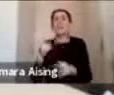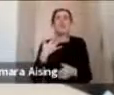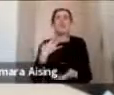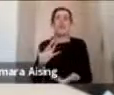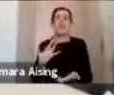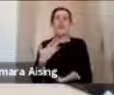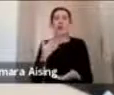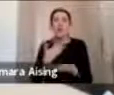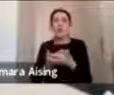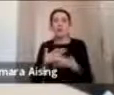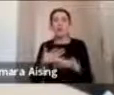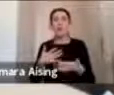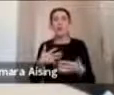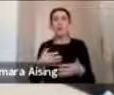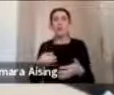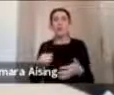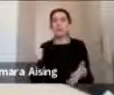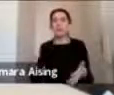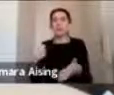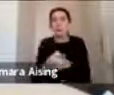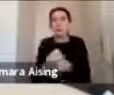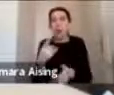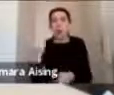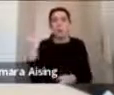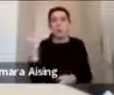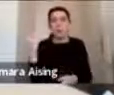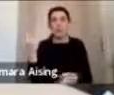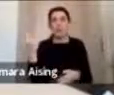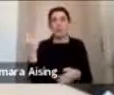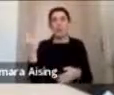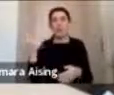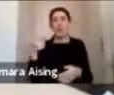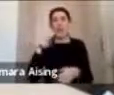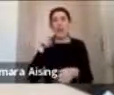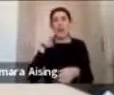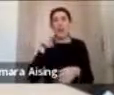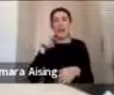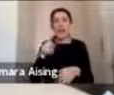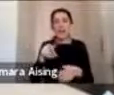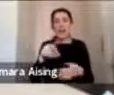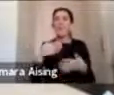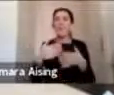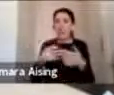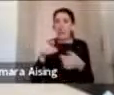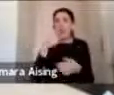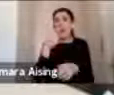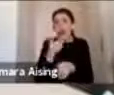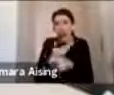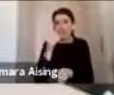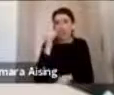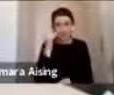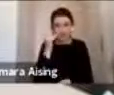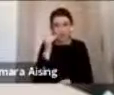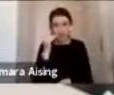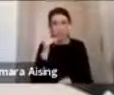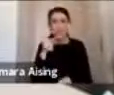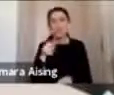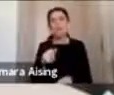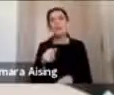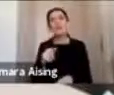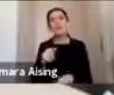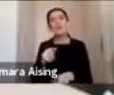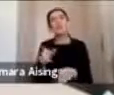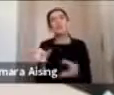accidentes, en emergencias, donde están involucrados niños y esta población tan vulnerable también frente a muchas